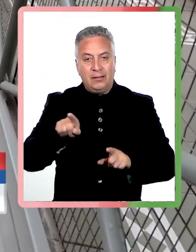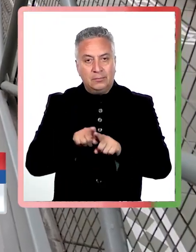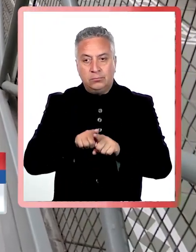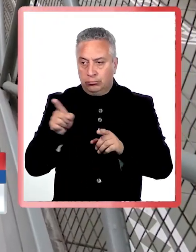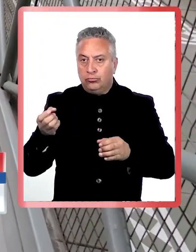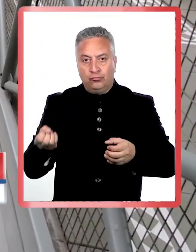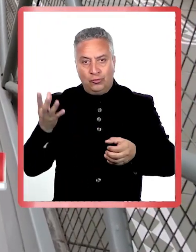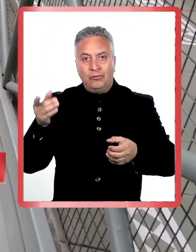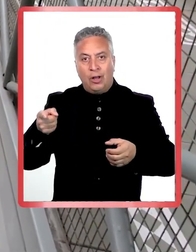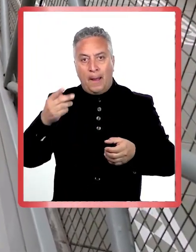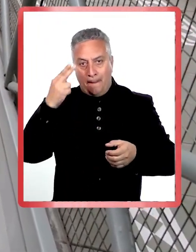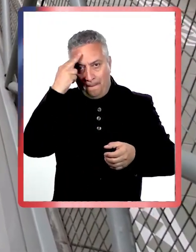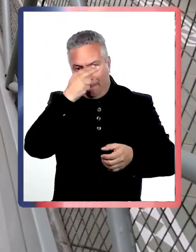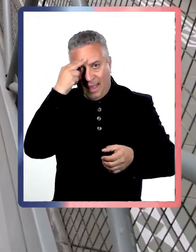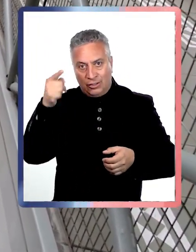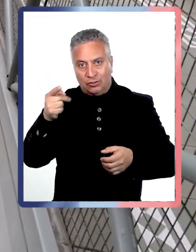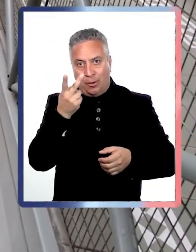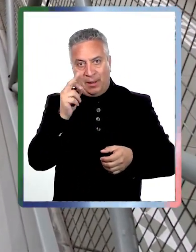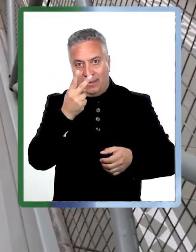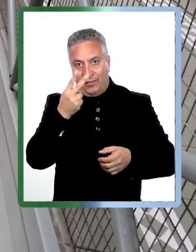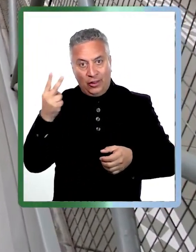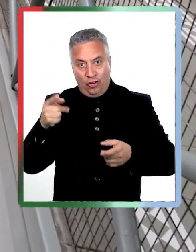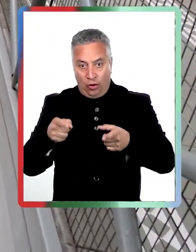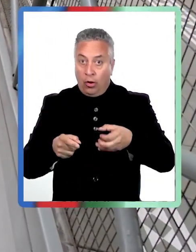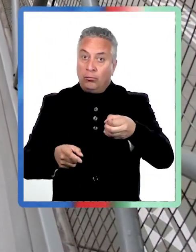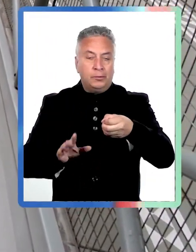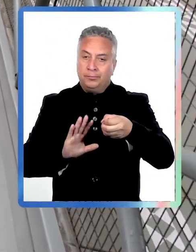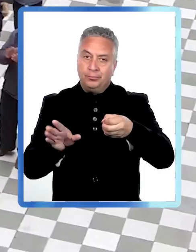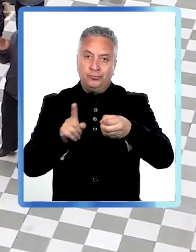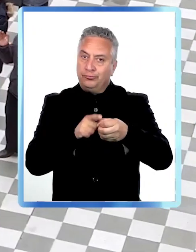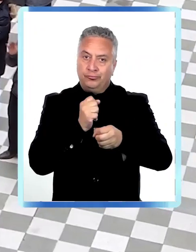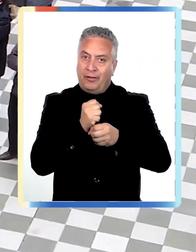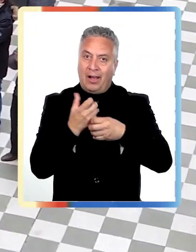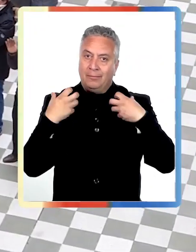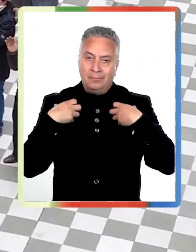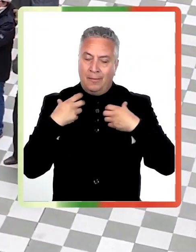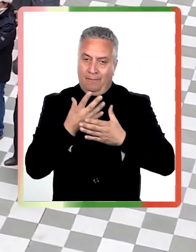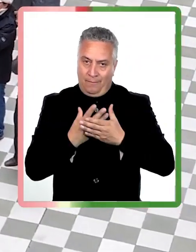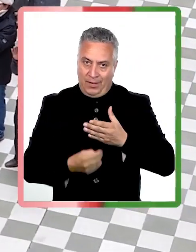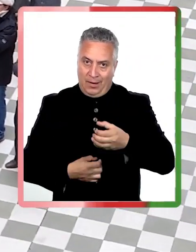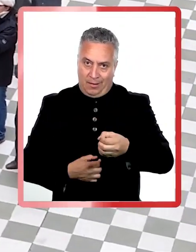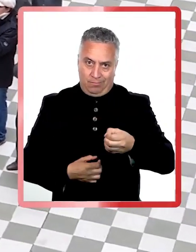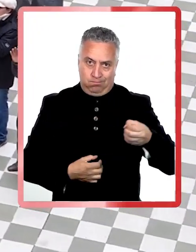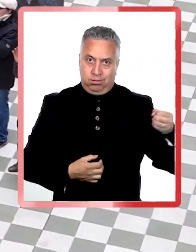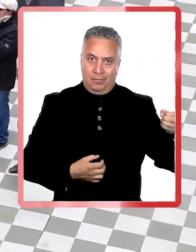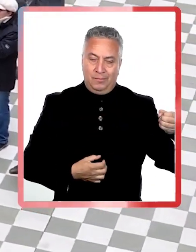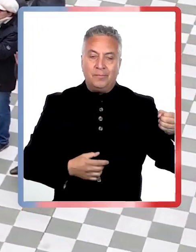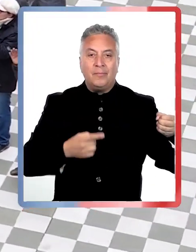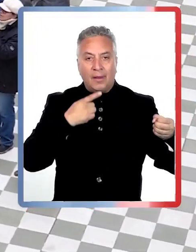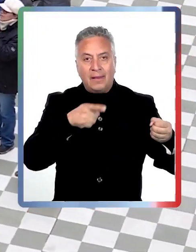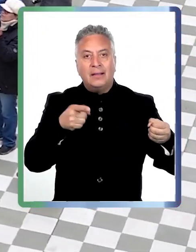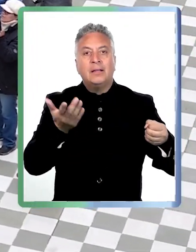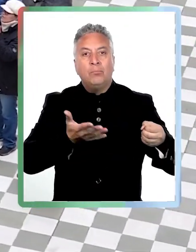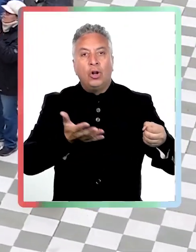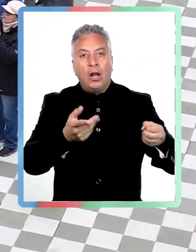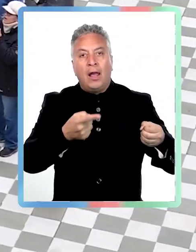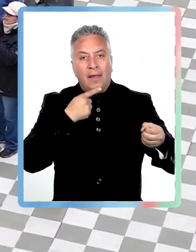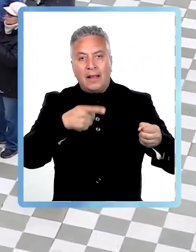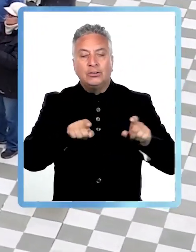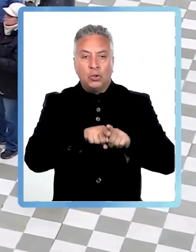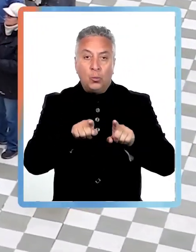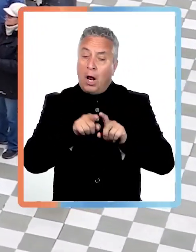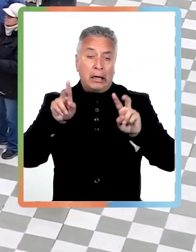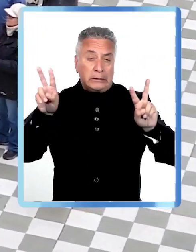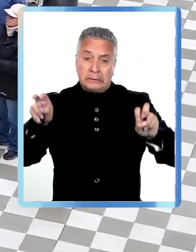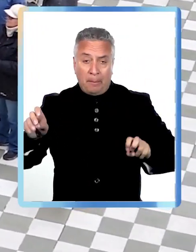2022, sale de dicha función, un tema que la docente analizó en base a que son cargos de confianza, pero también